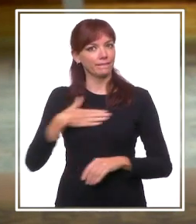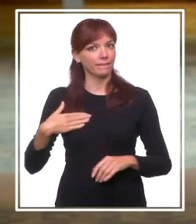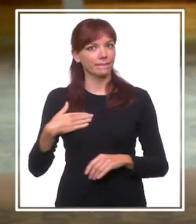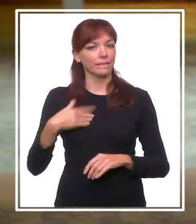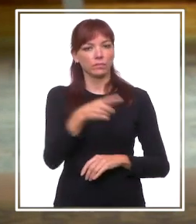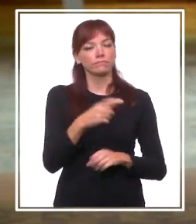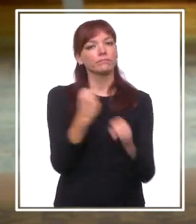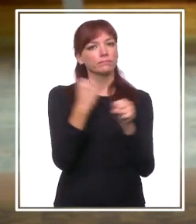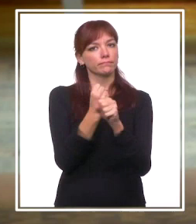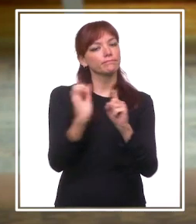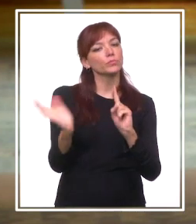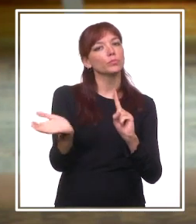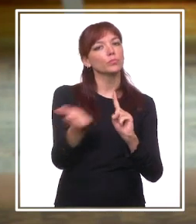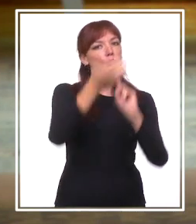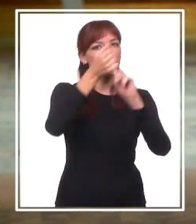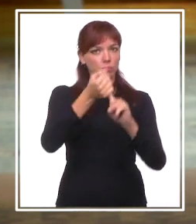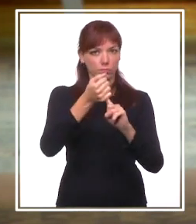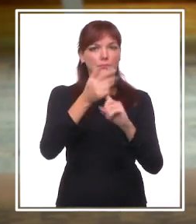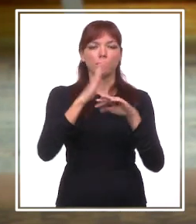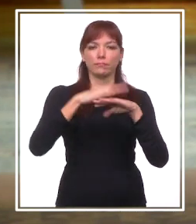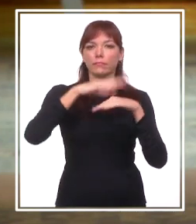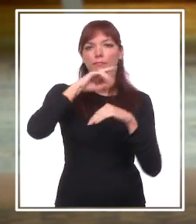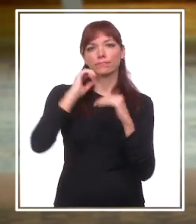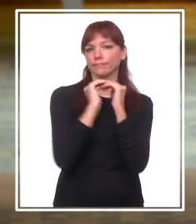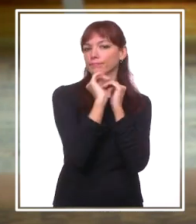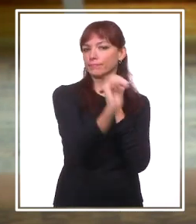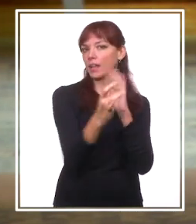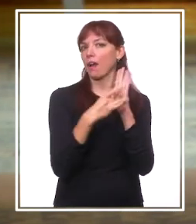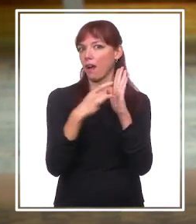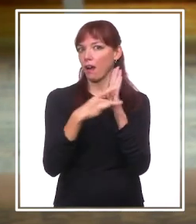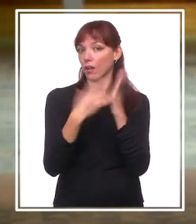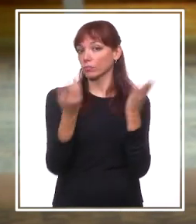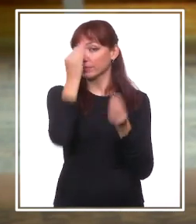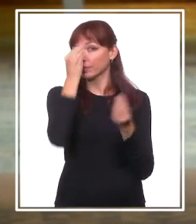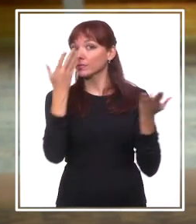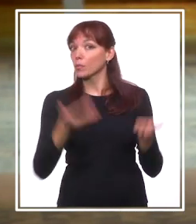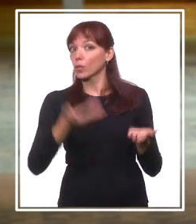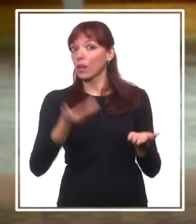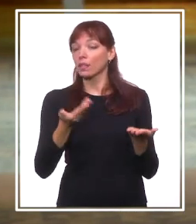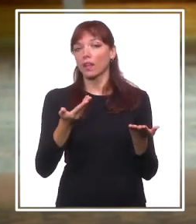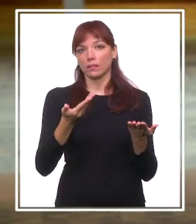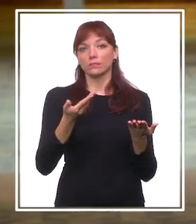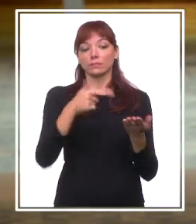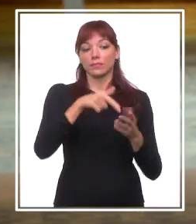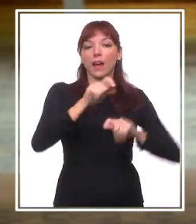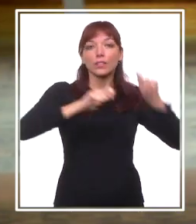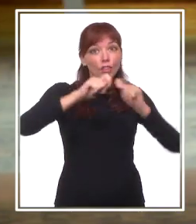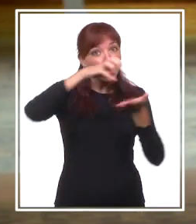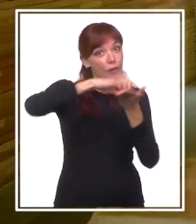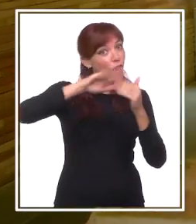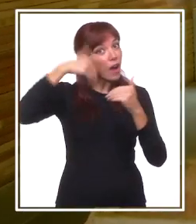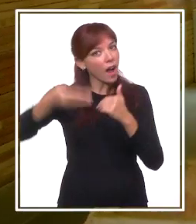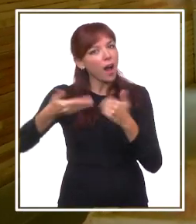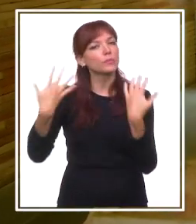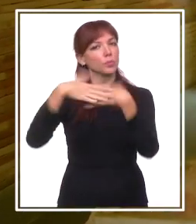empleo de calidad y estable para ellos. Creemos que es muy importante la integración fuera del centro